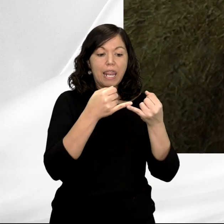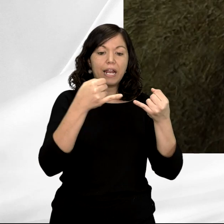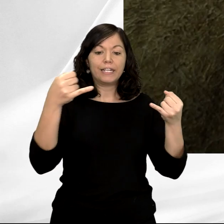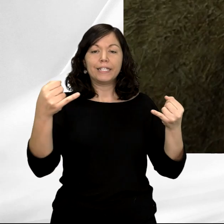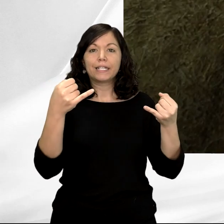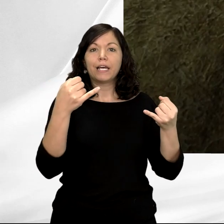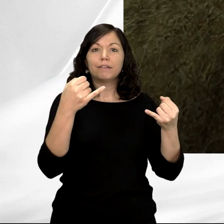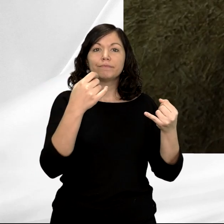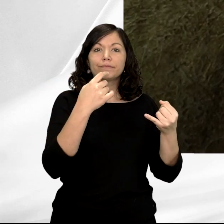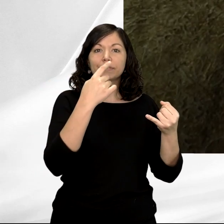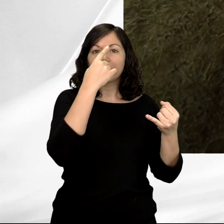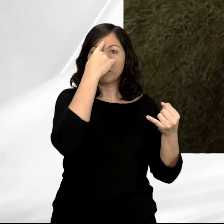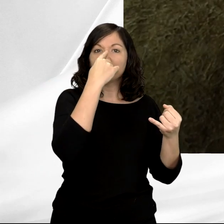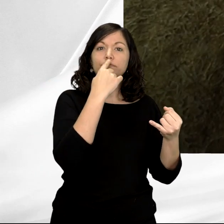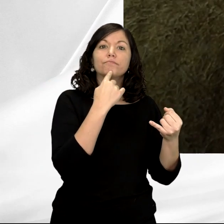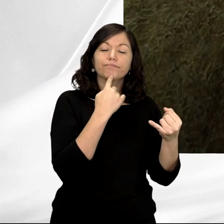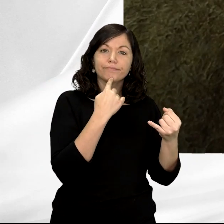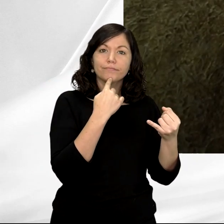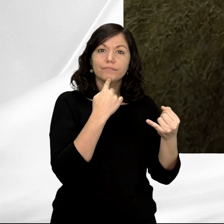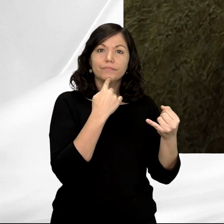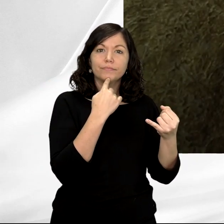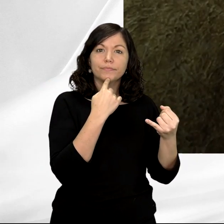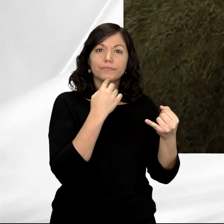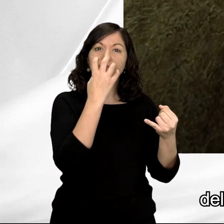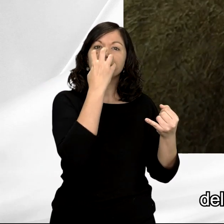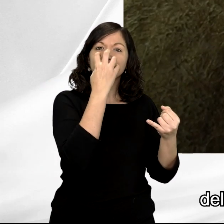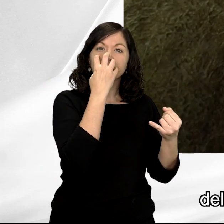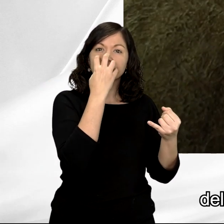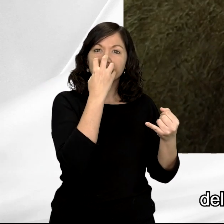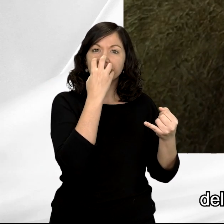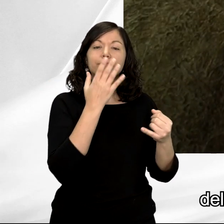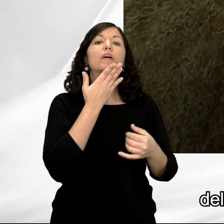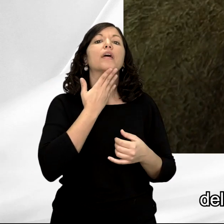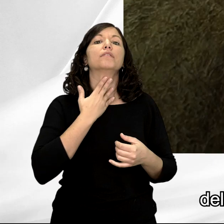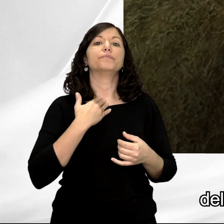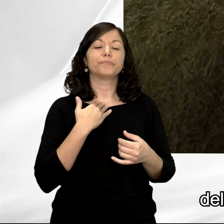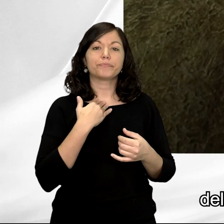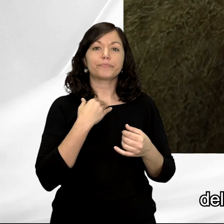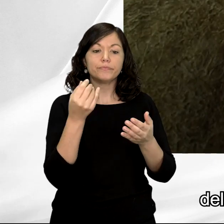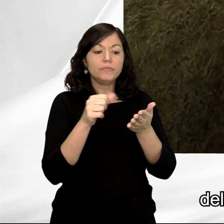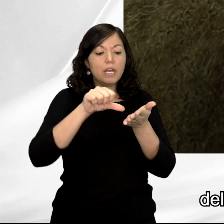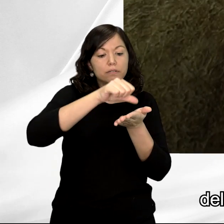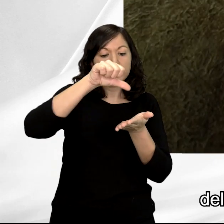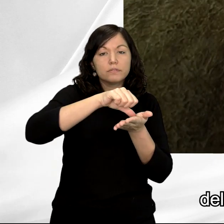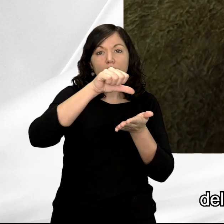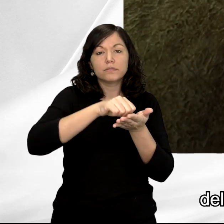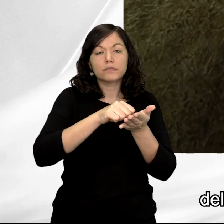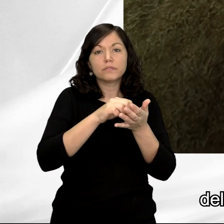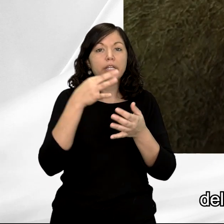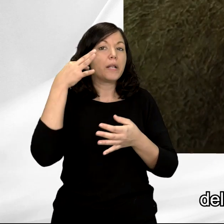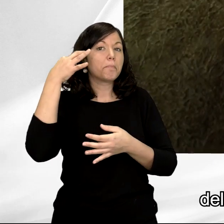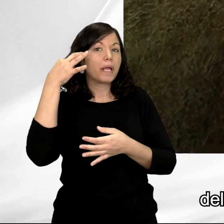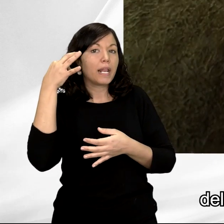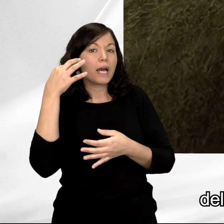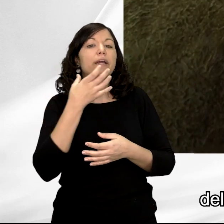nasofrontal baja por aquí hasta el hocico, la zona de la quijada. Marcan el pelaje